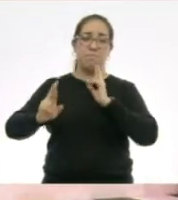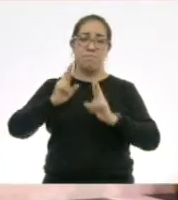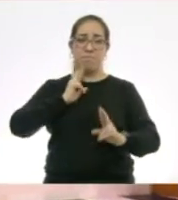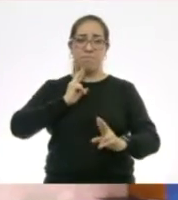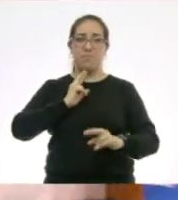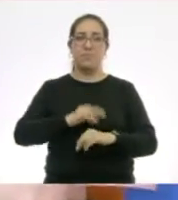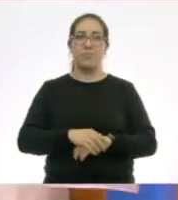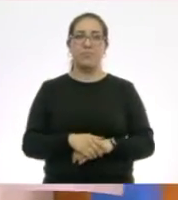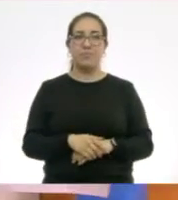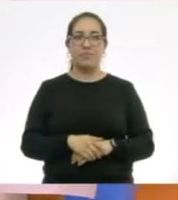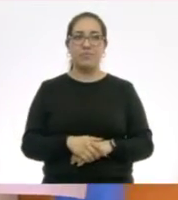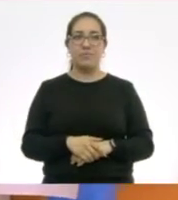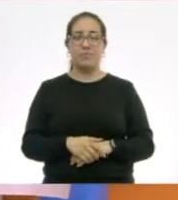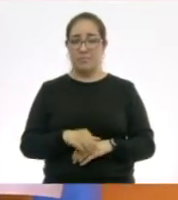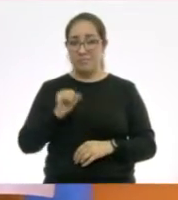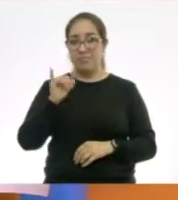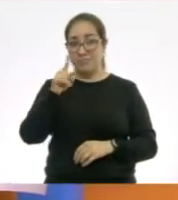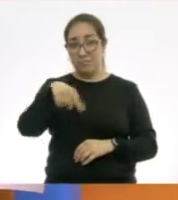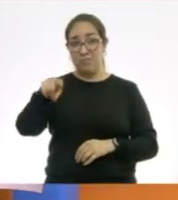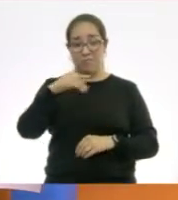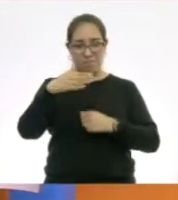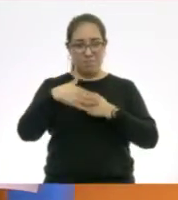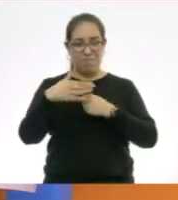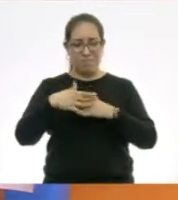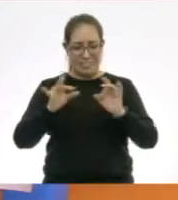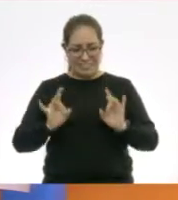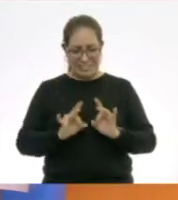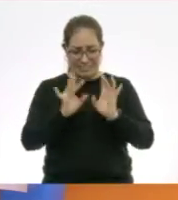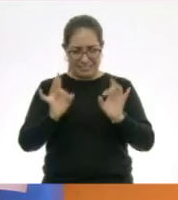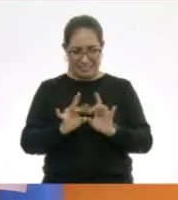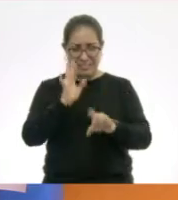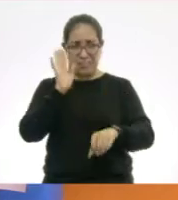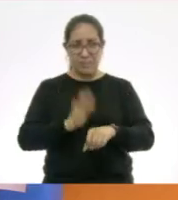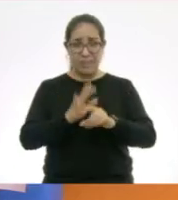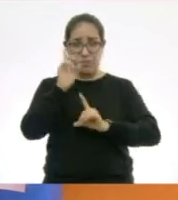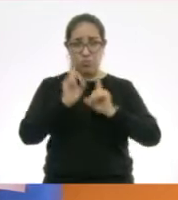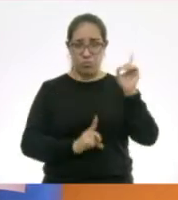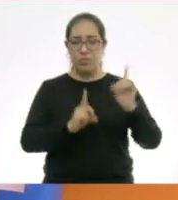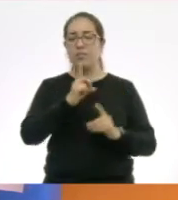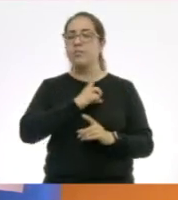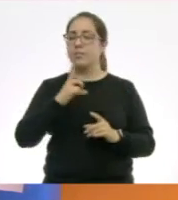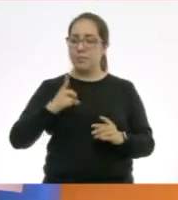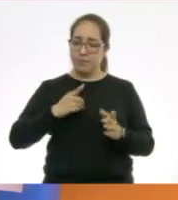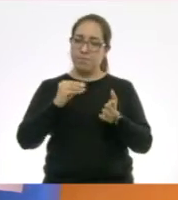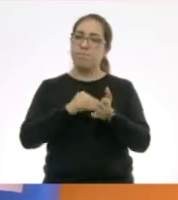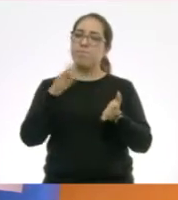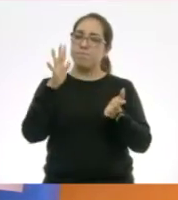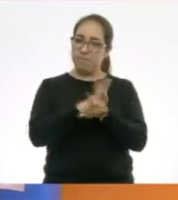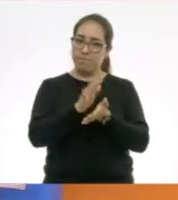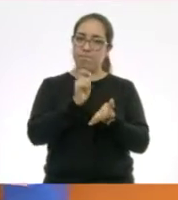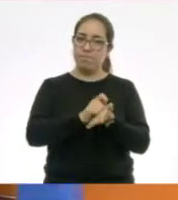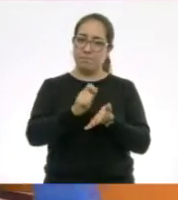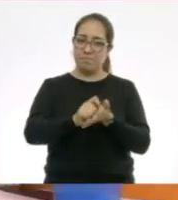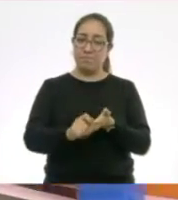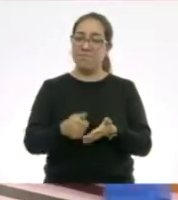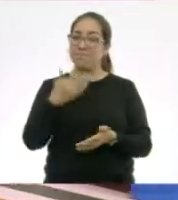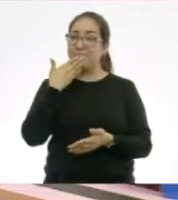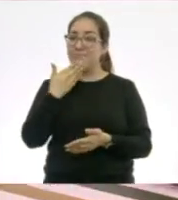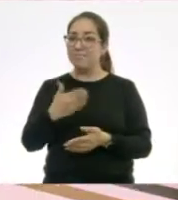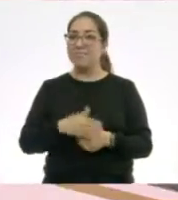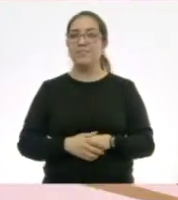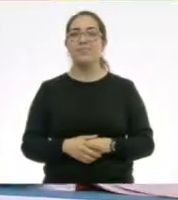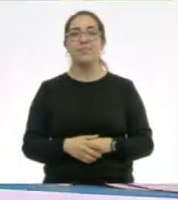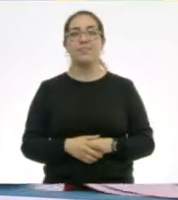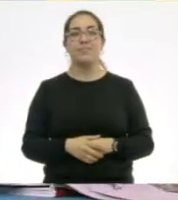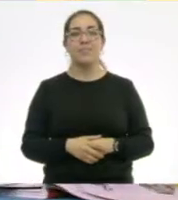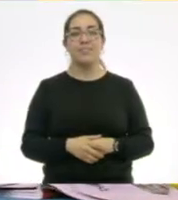Sí, te van a surgir más preguntas y las tienes que anotar, las tienes que anotar, ¿sí? Muy bien. Bien, ahora